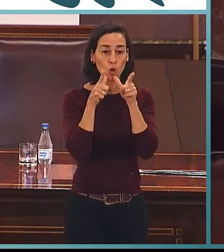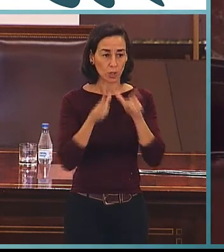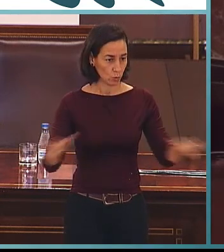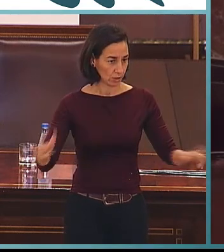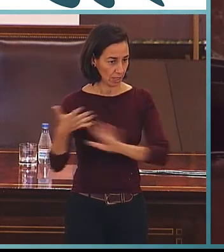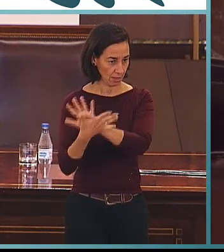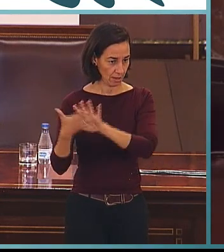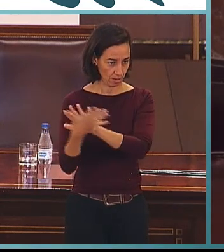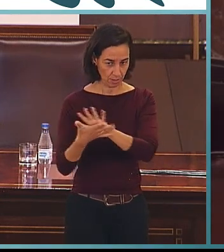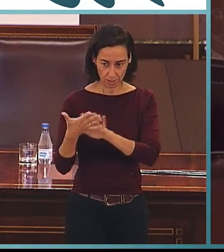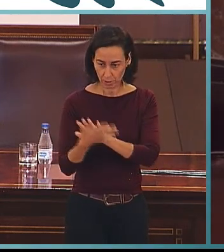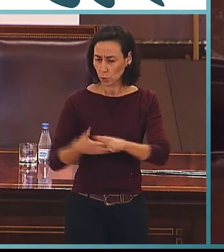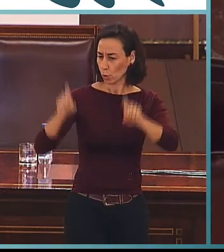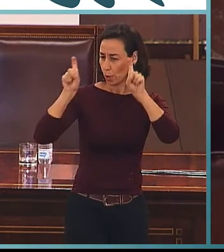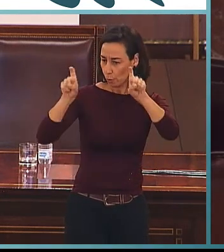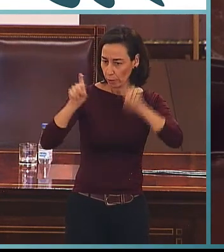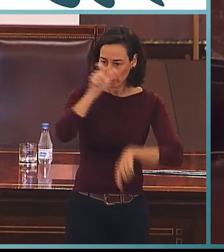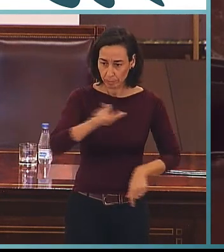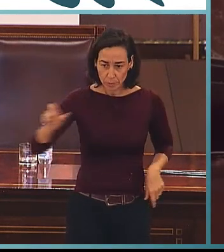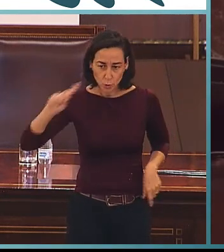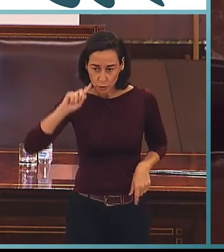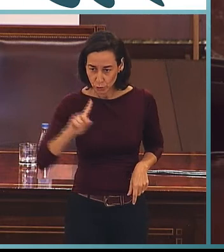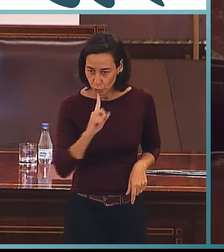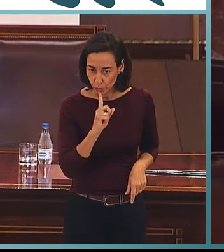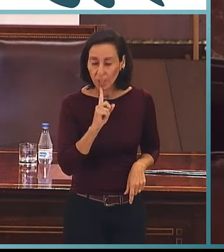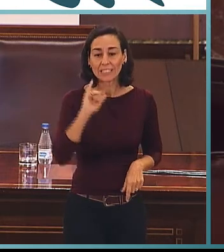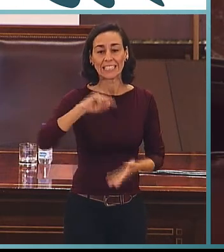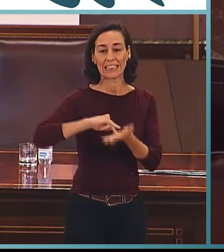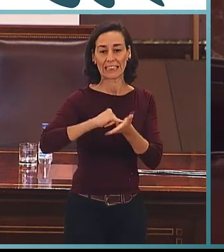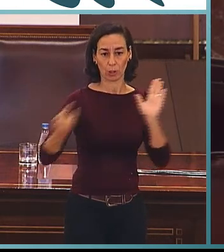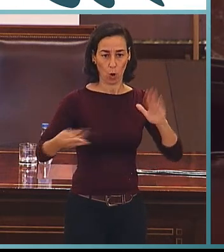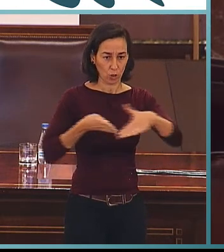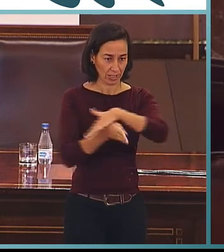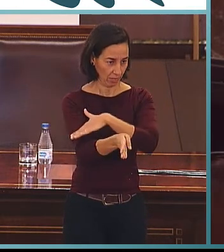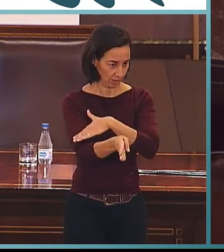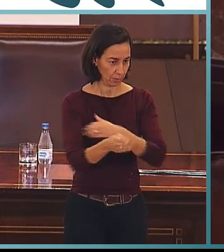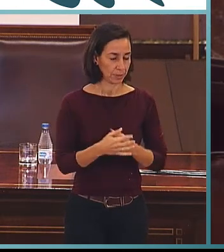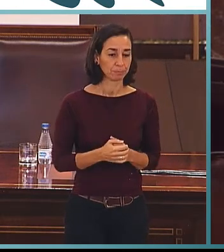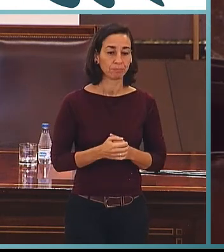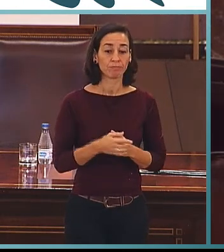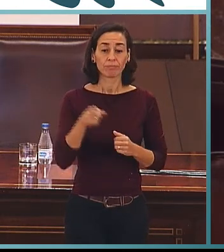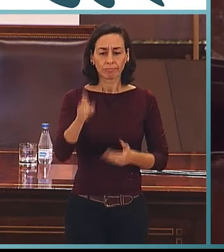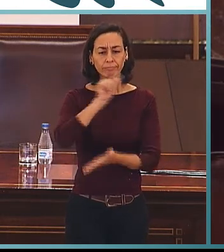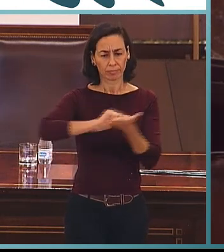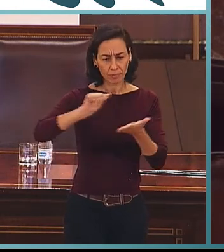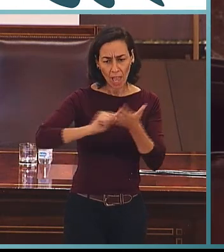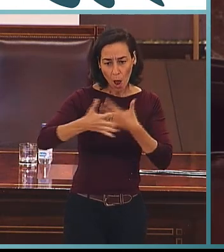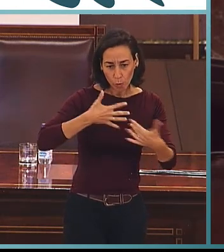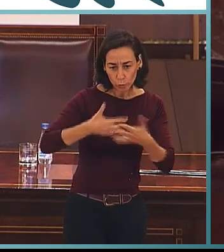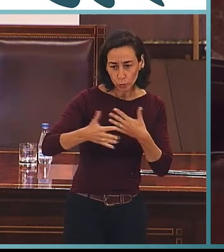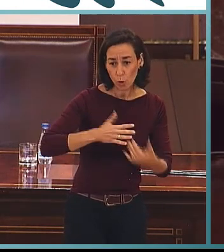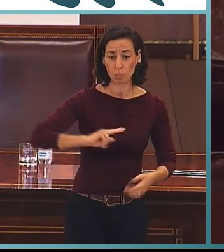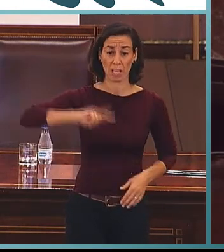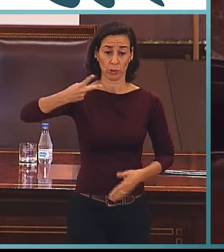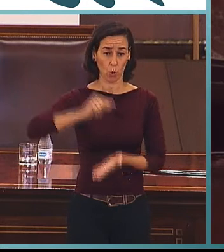lengua de signos, educación de las personas sordas y tecnologías accesibles. Es autor y coautor de